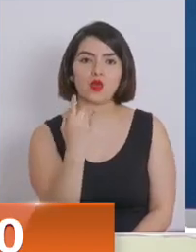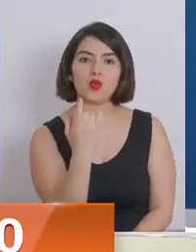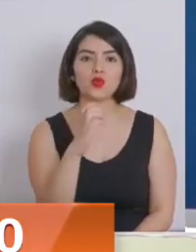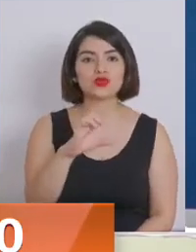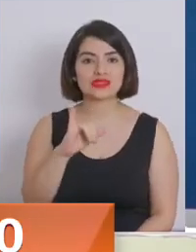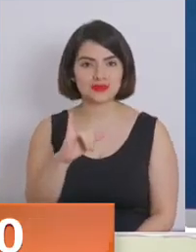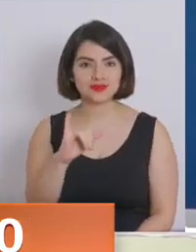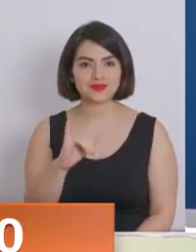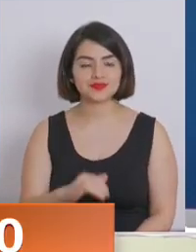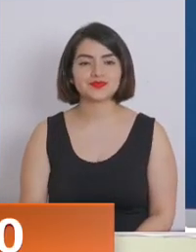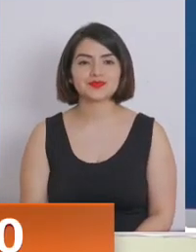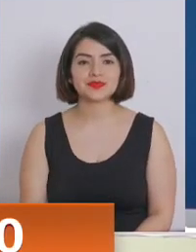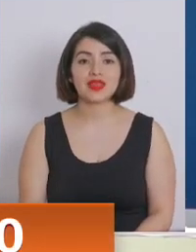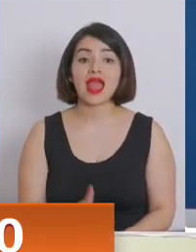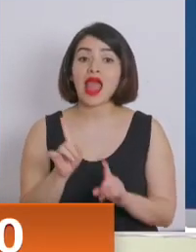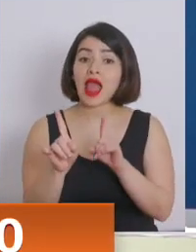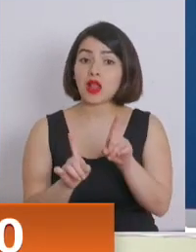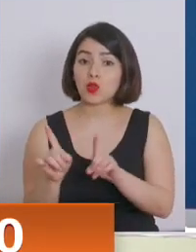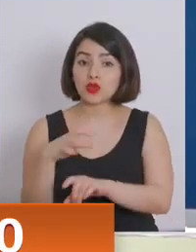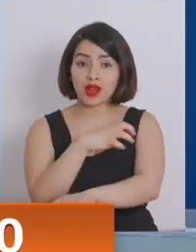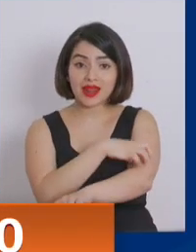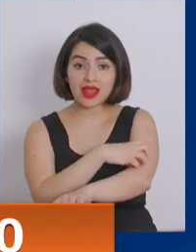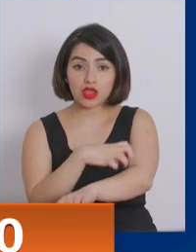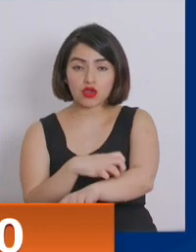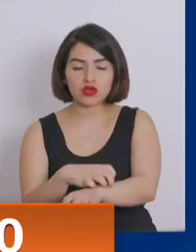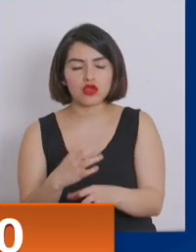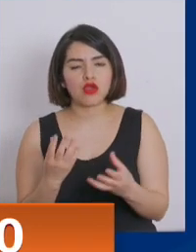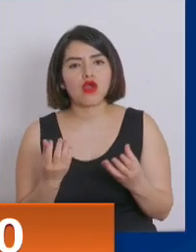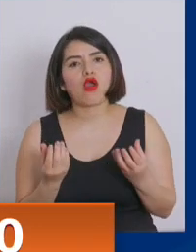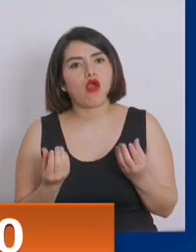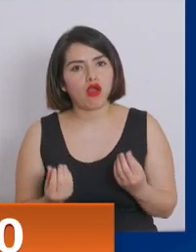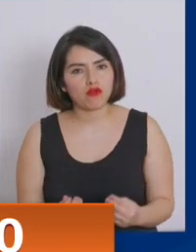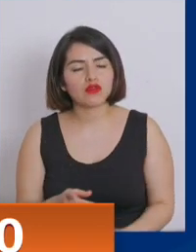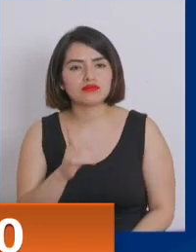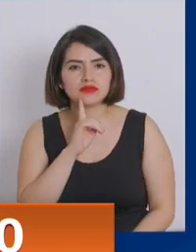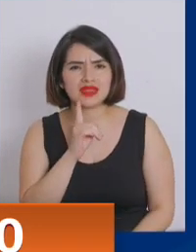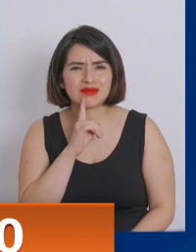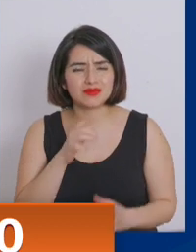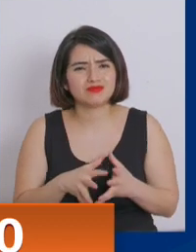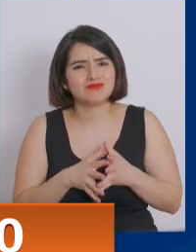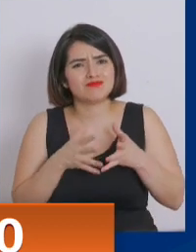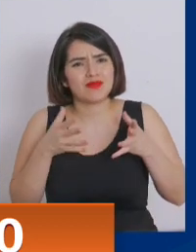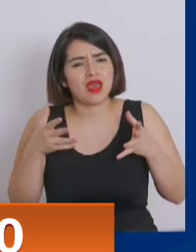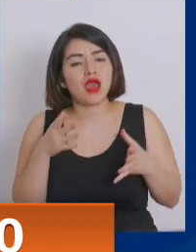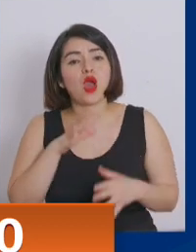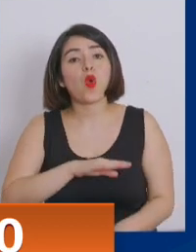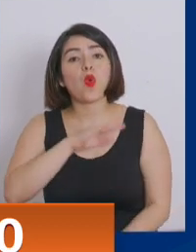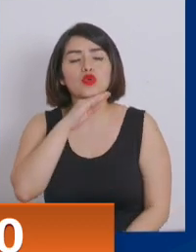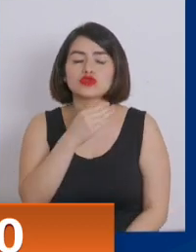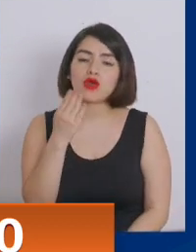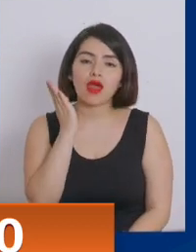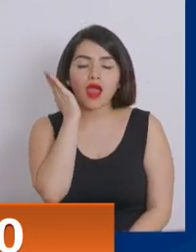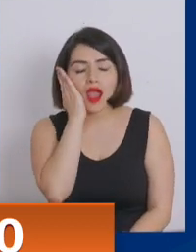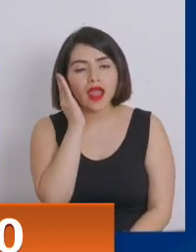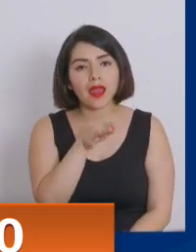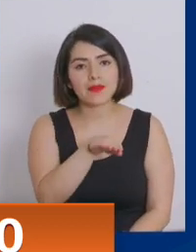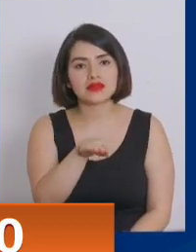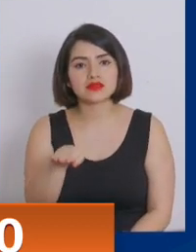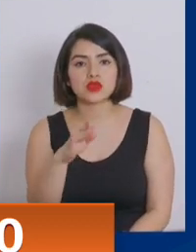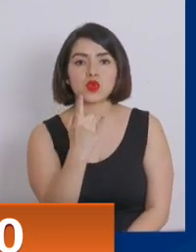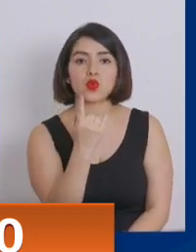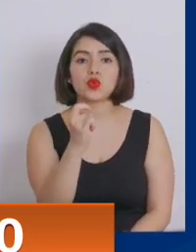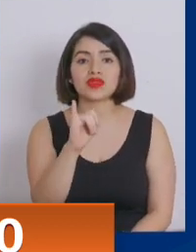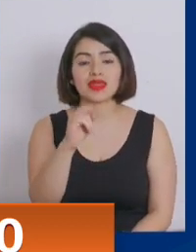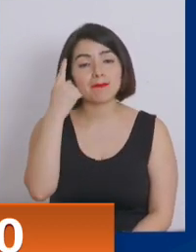En algunas regiones es obvio que hemos tenido una alta ocupación de camas UTI, pero el